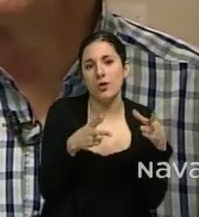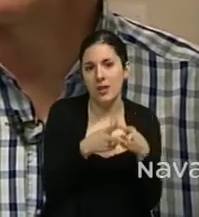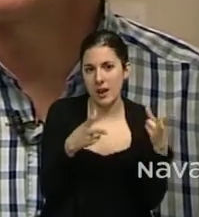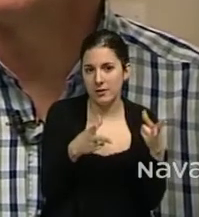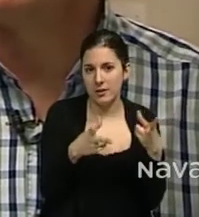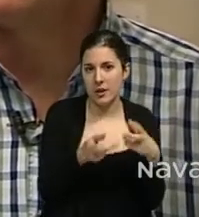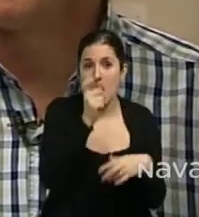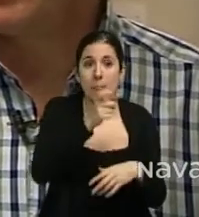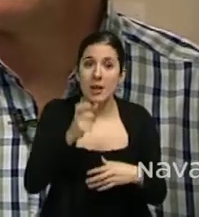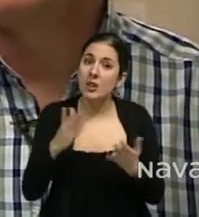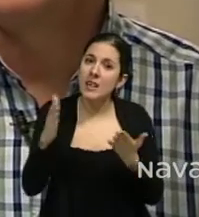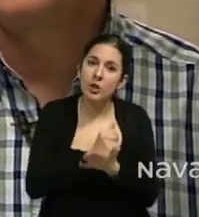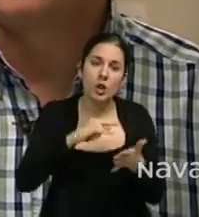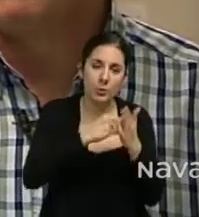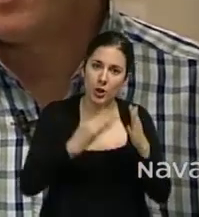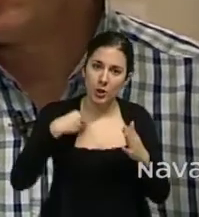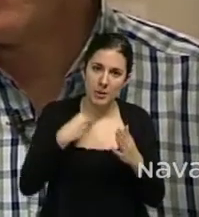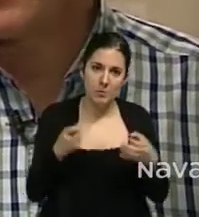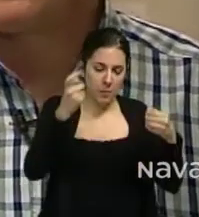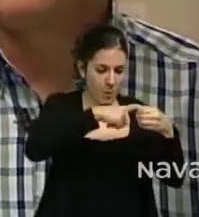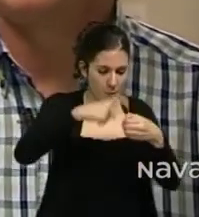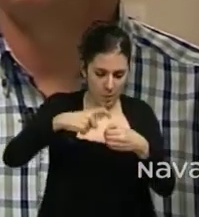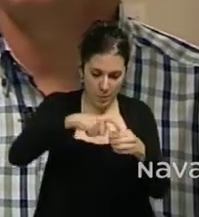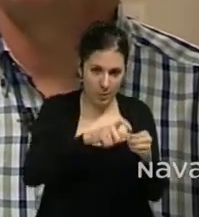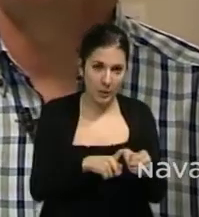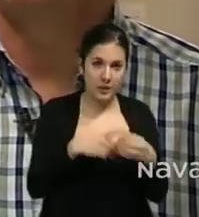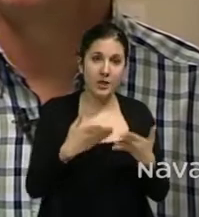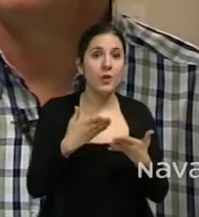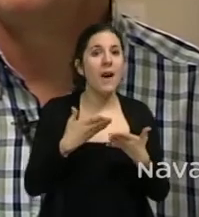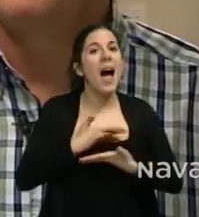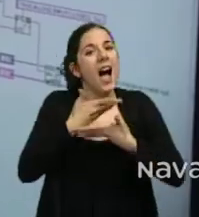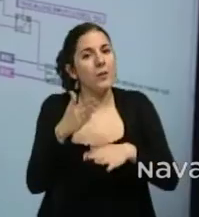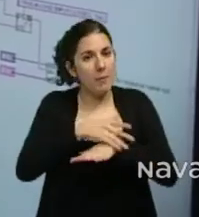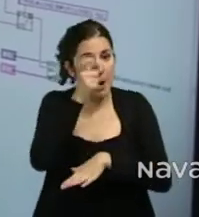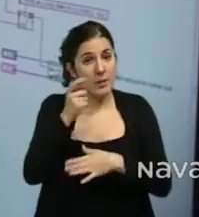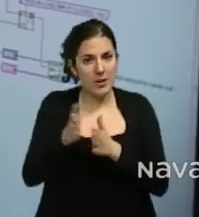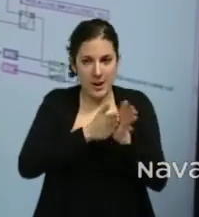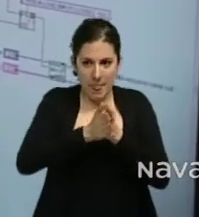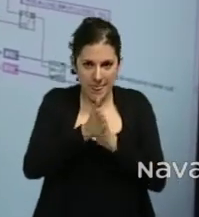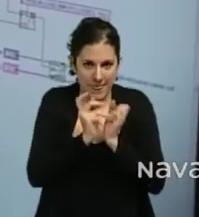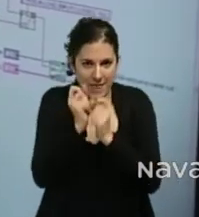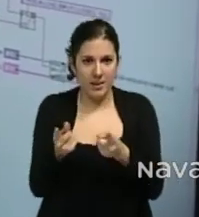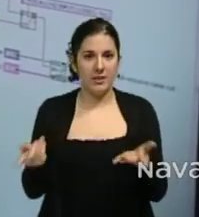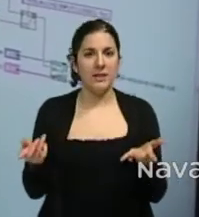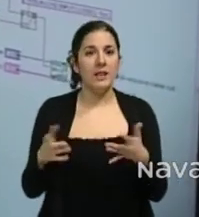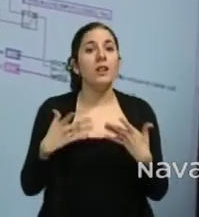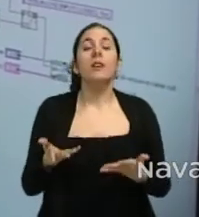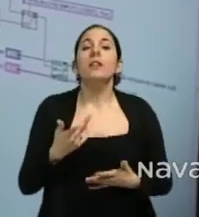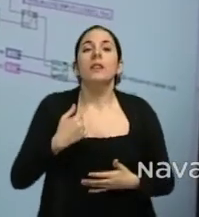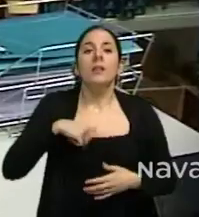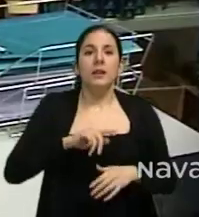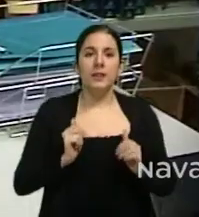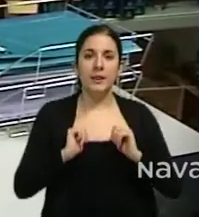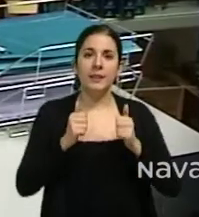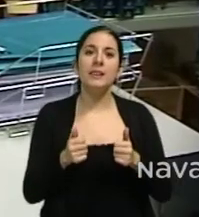involucradas en el mismo proyecto. Eso siempre ayuda para la motivación del personal. Empezamos con prácticamente la misma